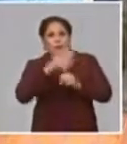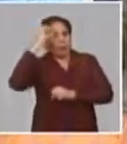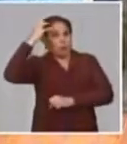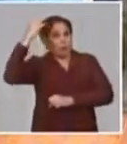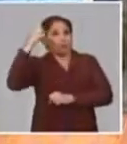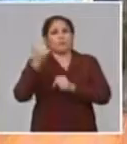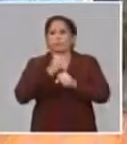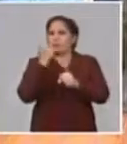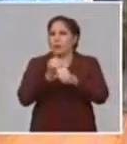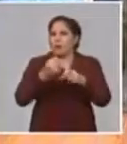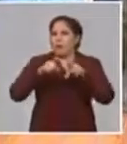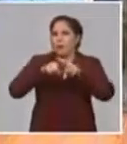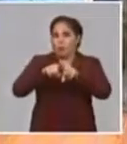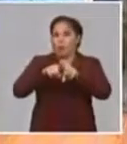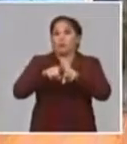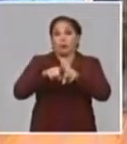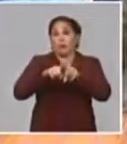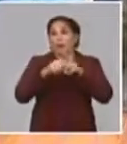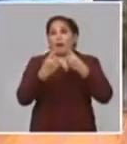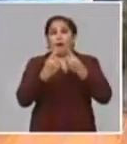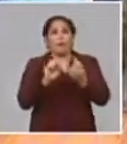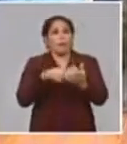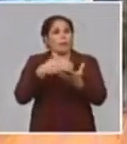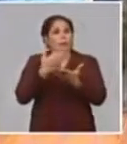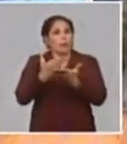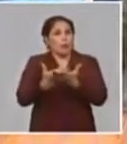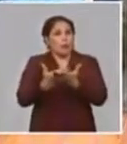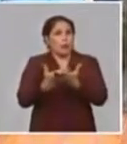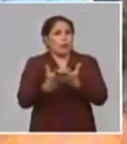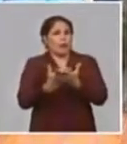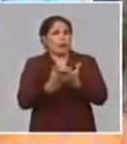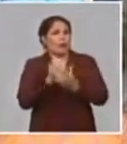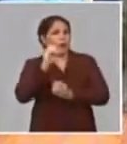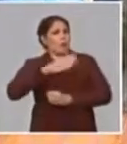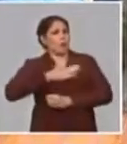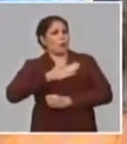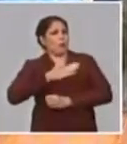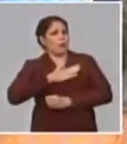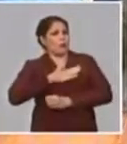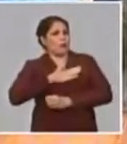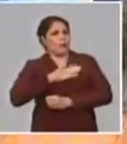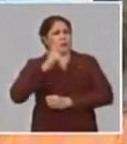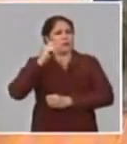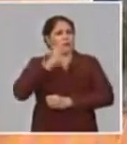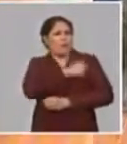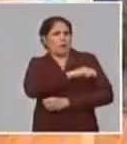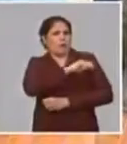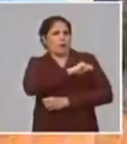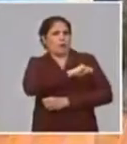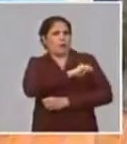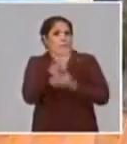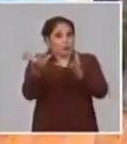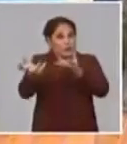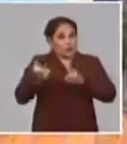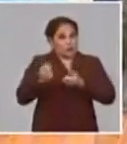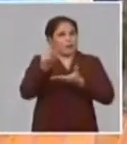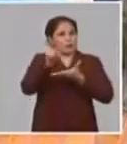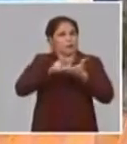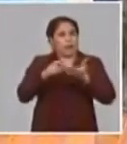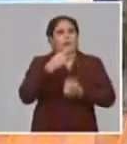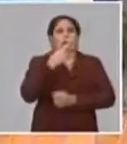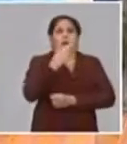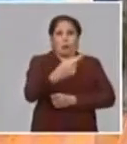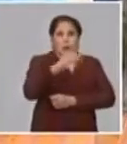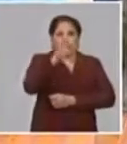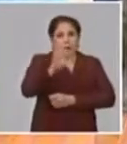que trabaja en sus manos con las propuestas que le hacemos, con las opiniones que salen de nuestro pueblo. Y esa es una fortaleza que tenemos